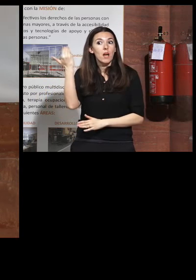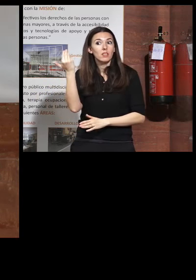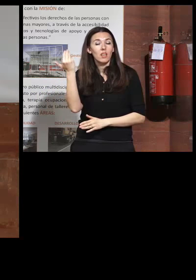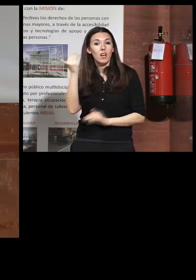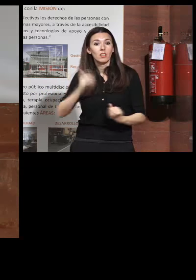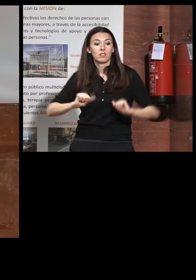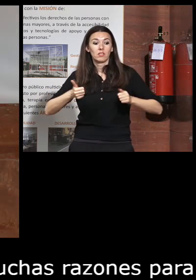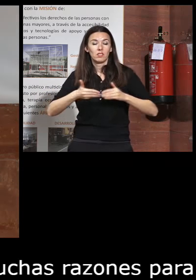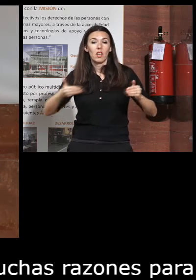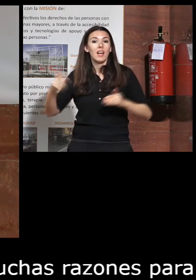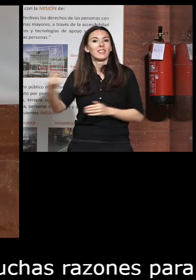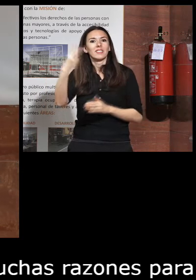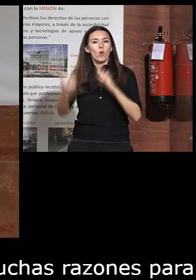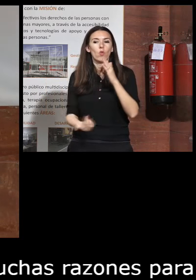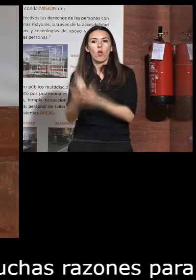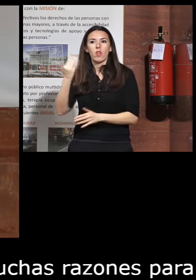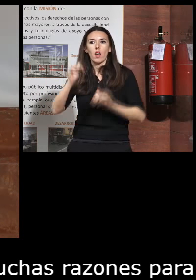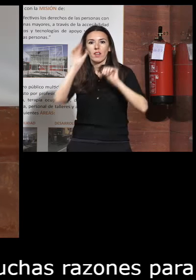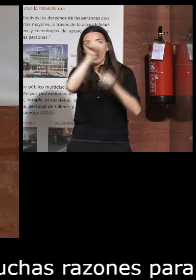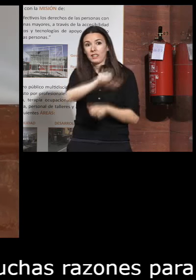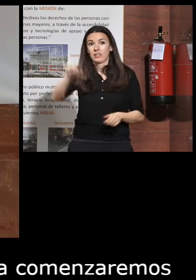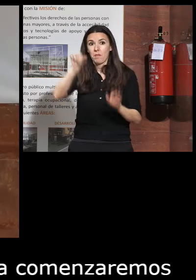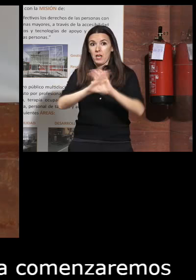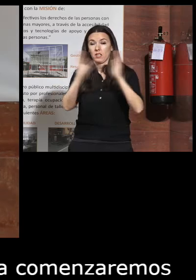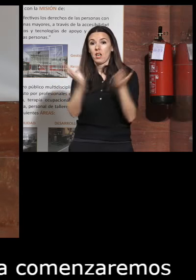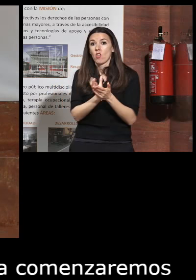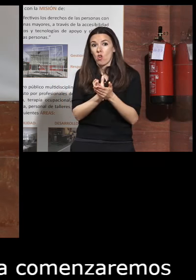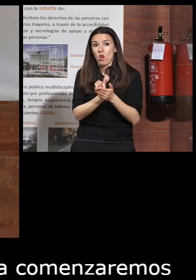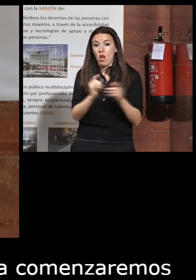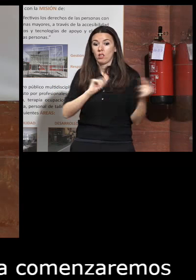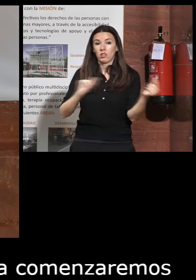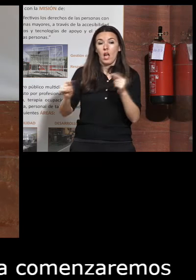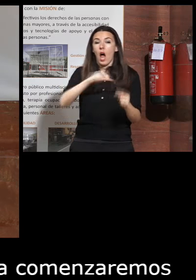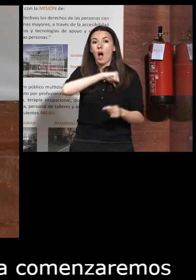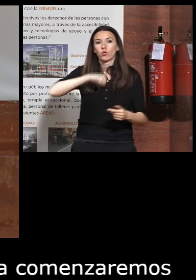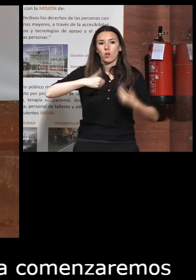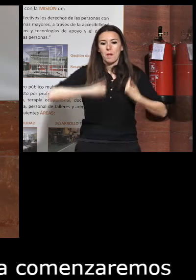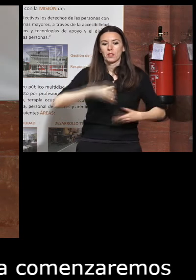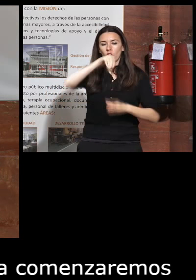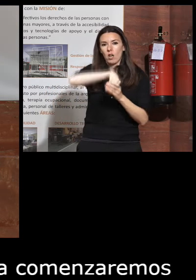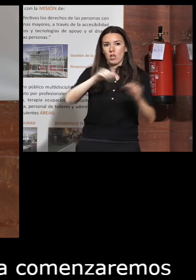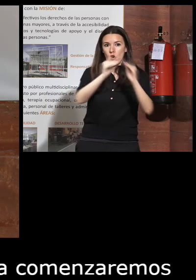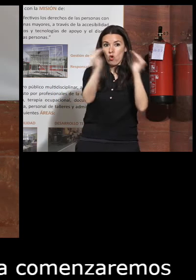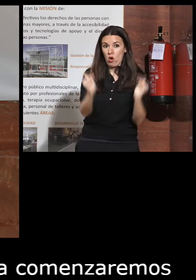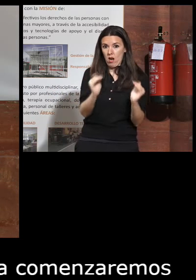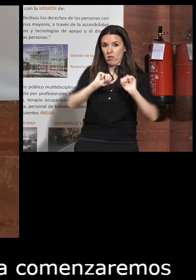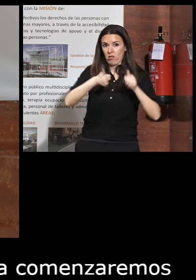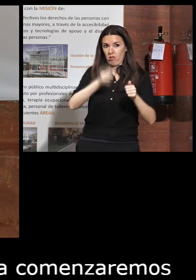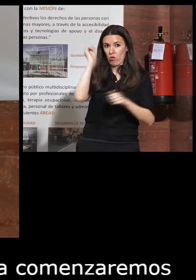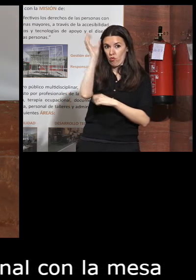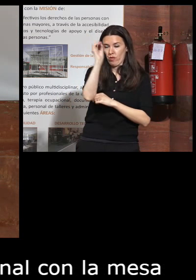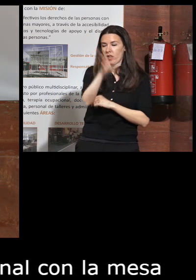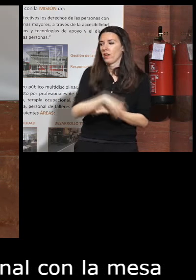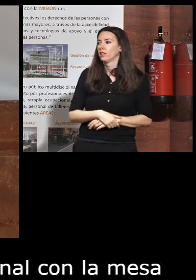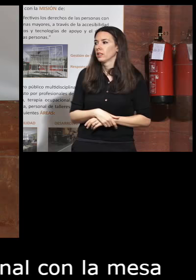comenzaremos el segundo día de la semana internacional con la mesa redonda autonomía personal en el hogar en la que también